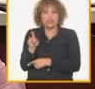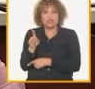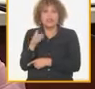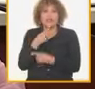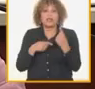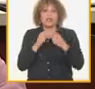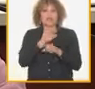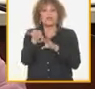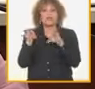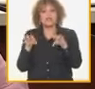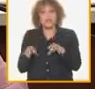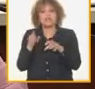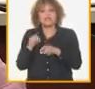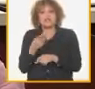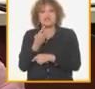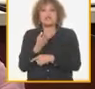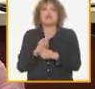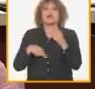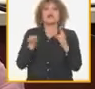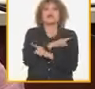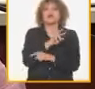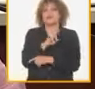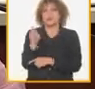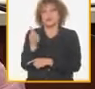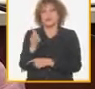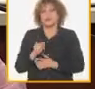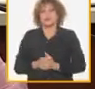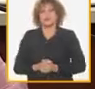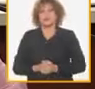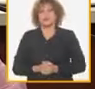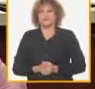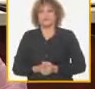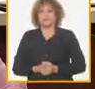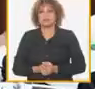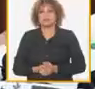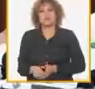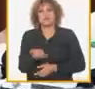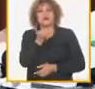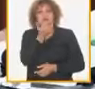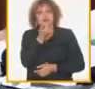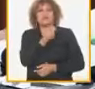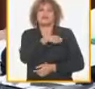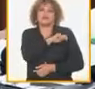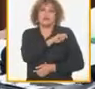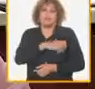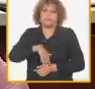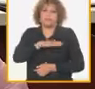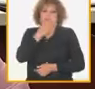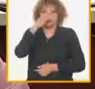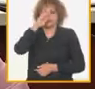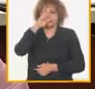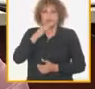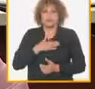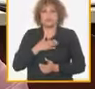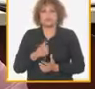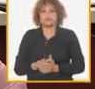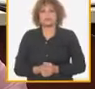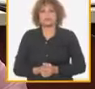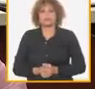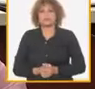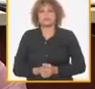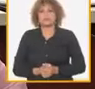algunos lugares es contra revolución le hacen mucho daño a la revolución yo creo que hoy hay que entender